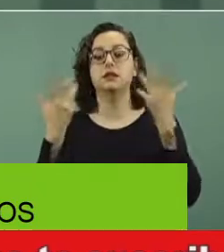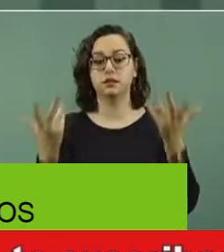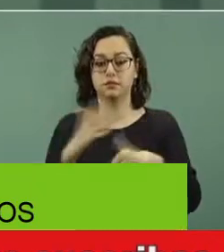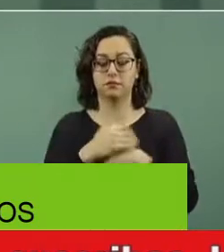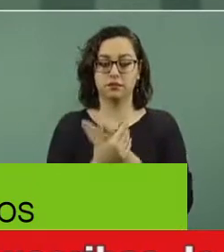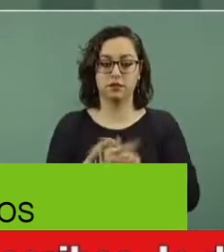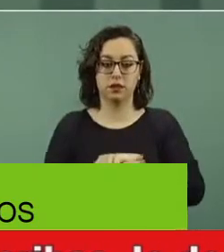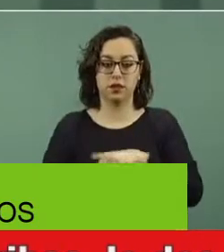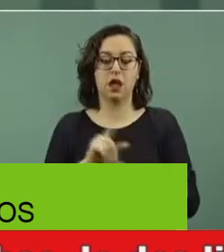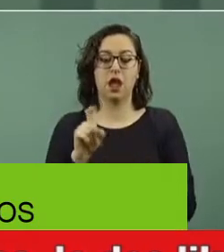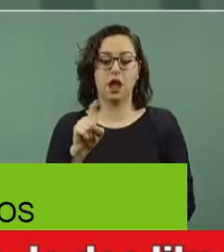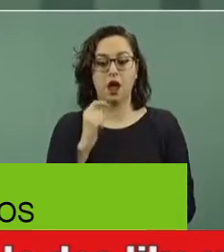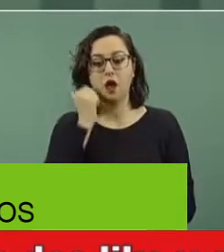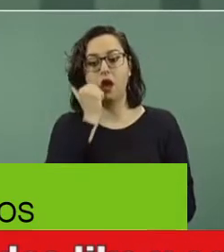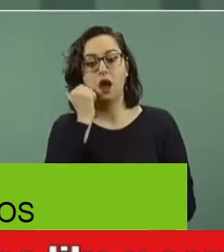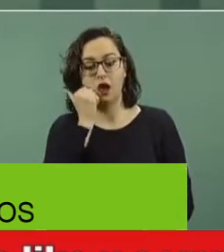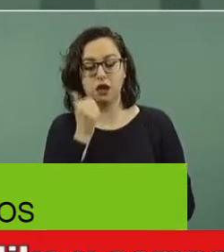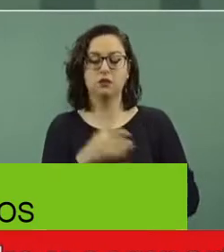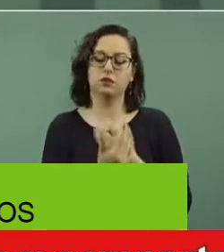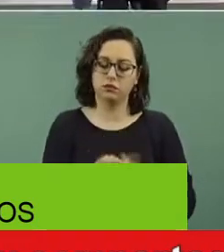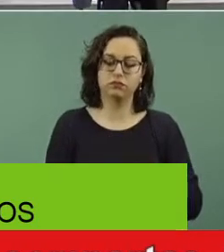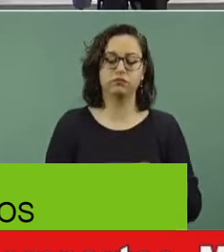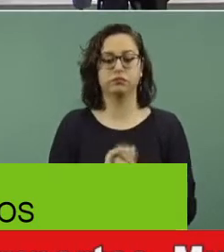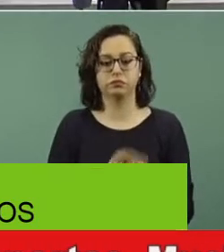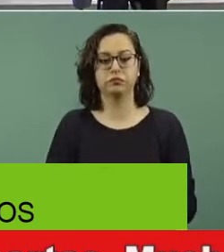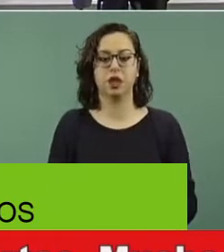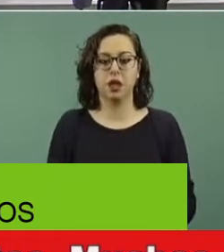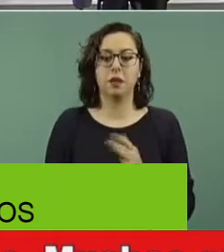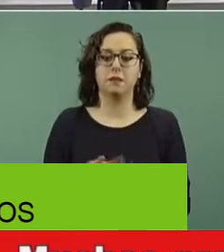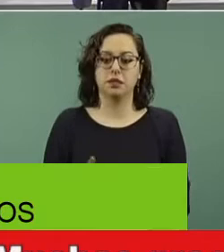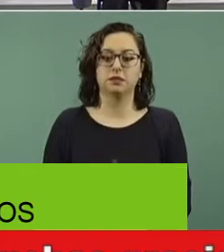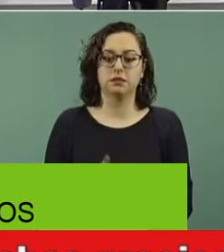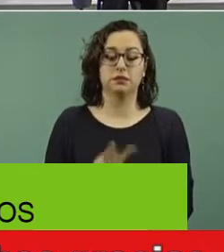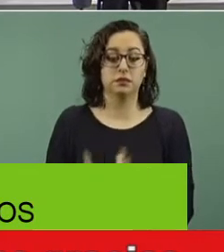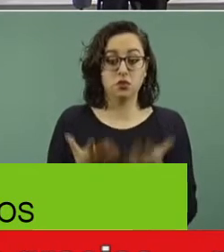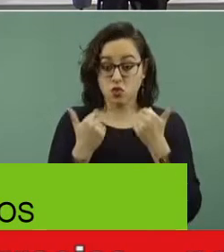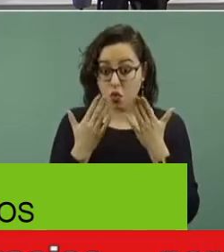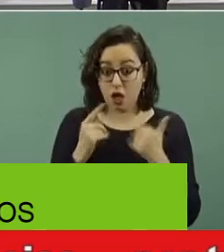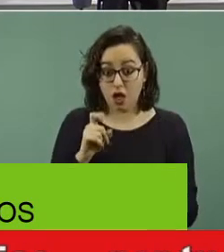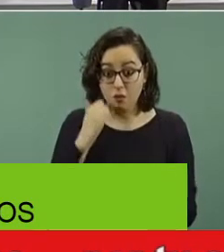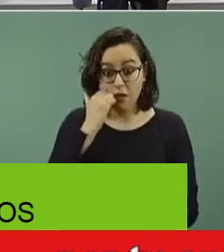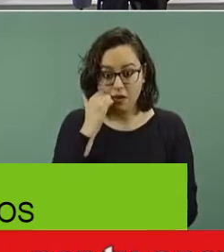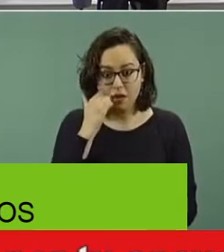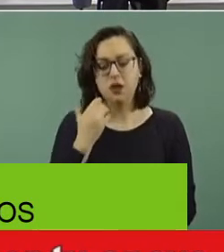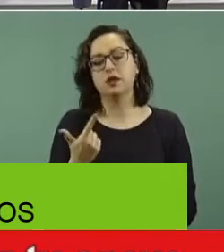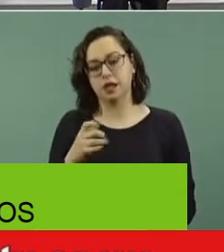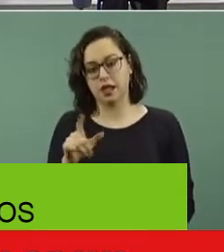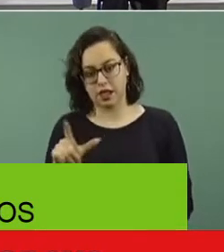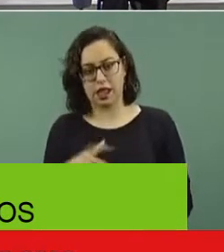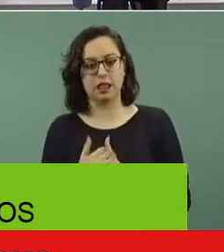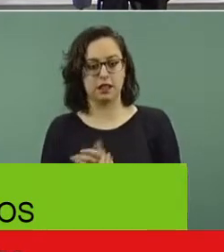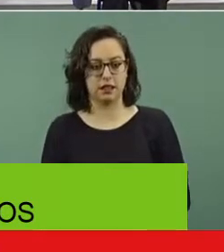manos, preferentemente con agua y jabón. Si no está cercano, puede ser con el alcohol gel desinfectante. Y lo último,